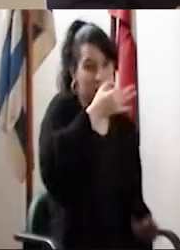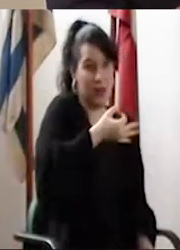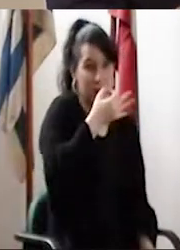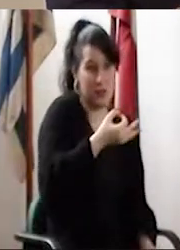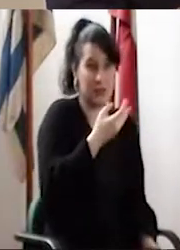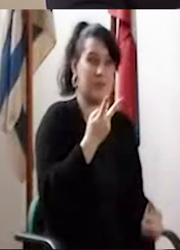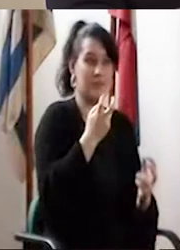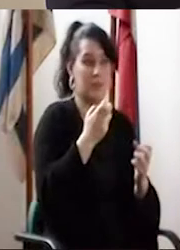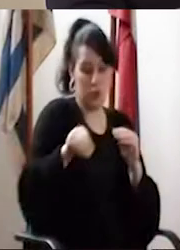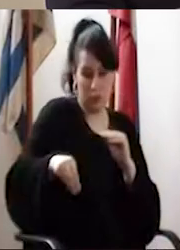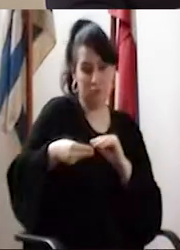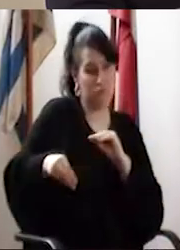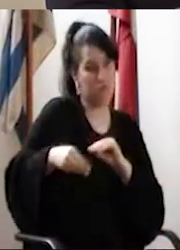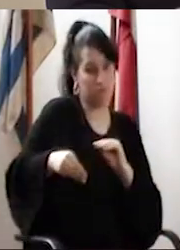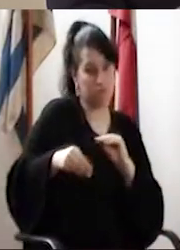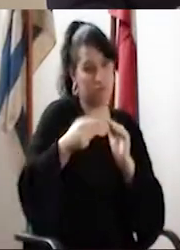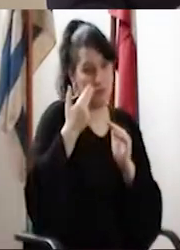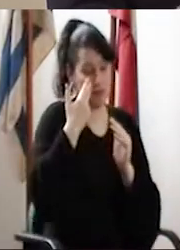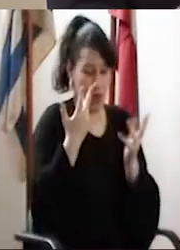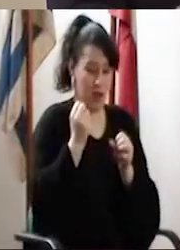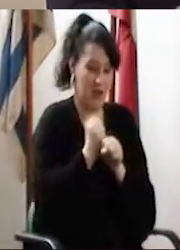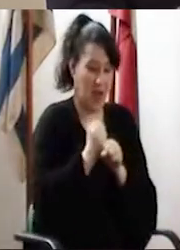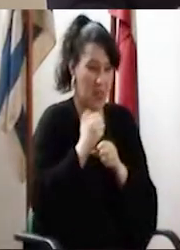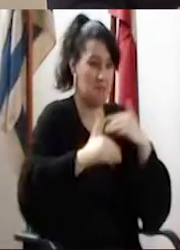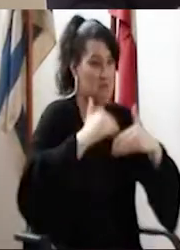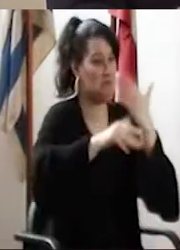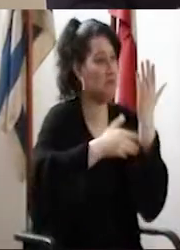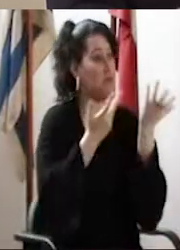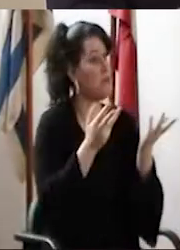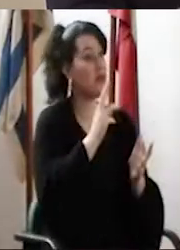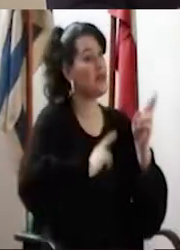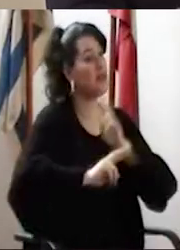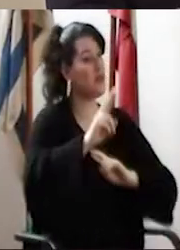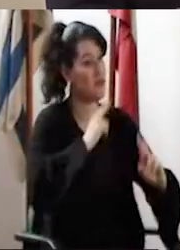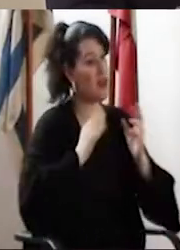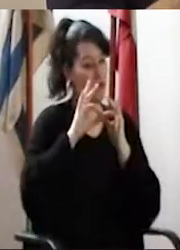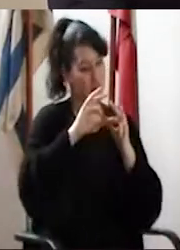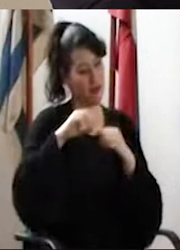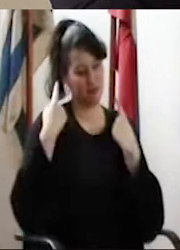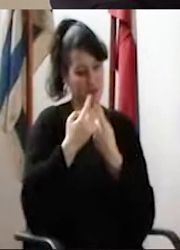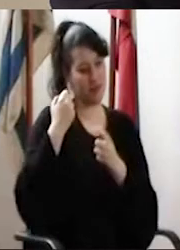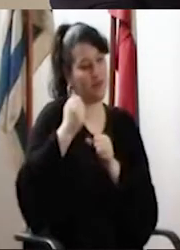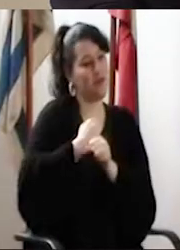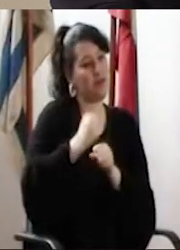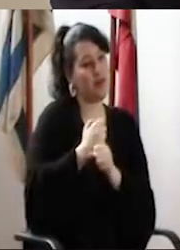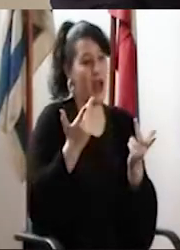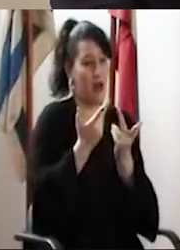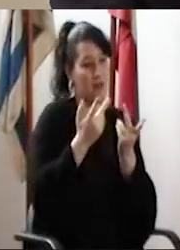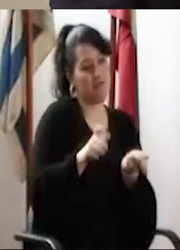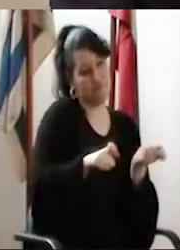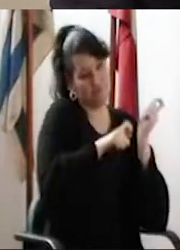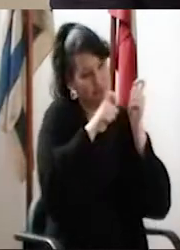hoy al principio, influye en la acumulación que hemos venido trabajando. Por lo tanto, creo que los resultados tienen que ver un poco con eso.